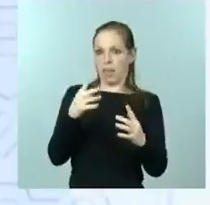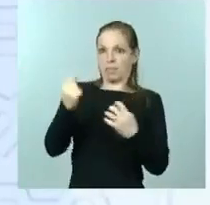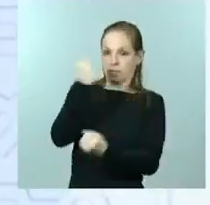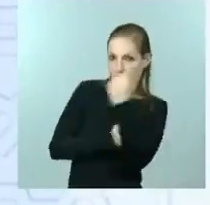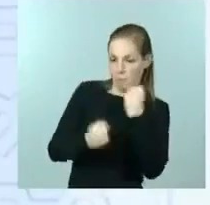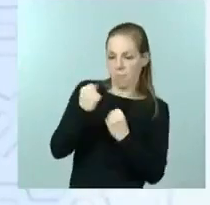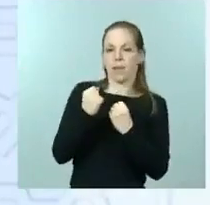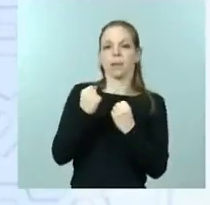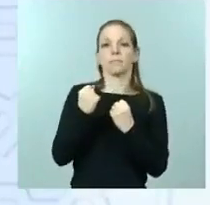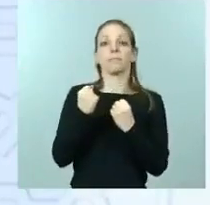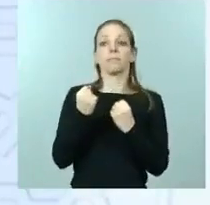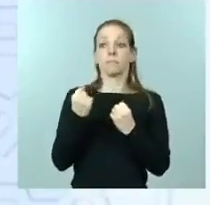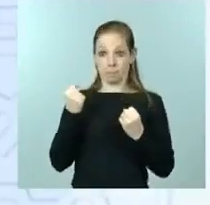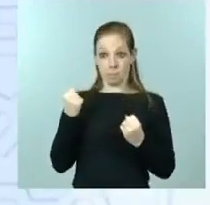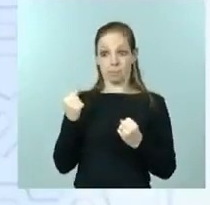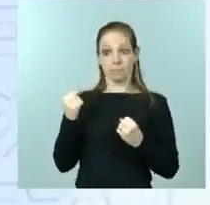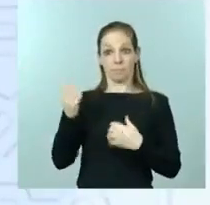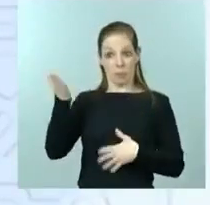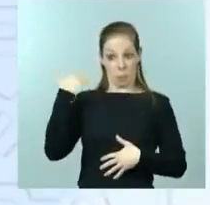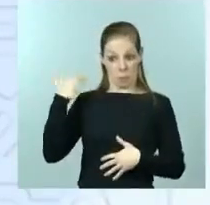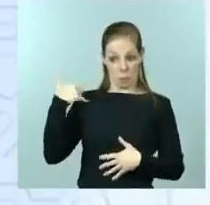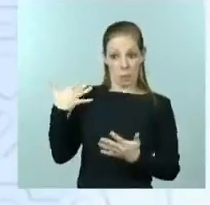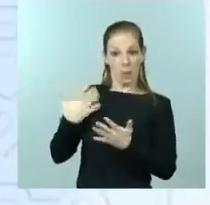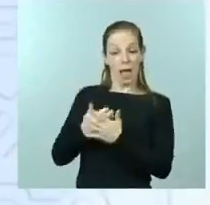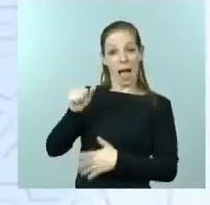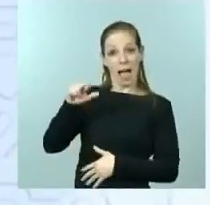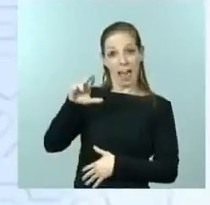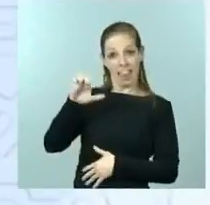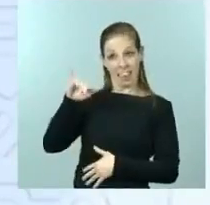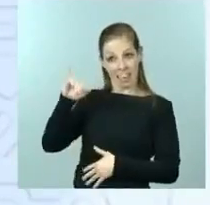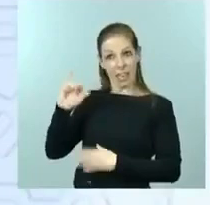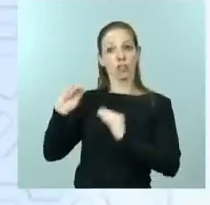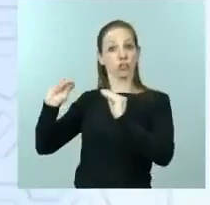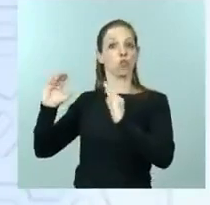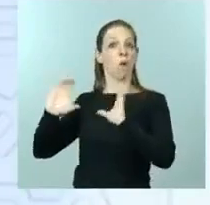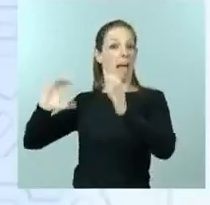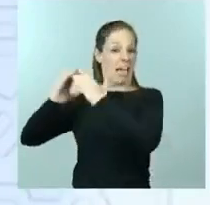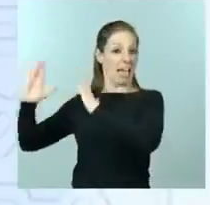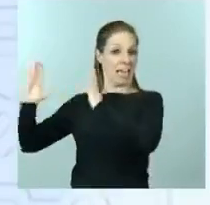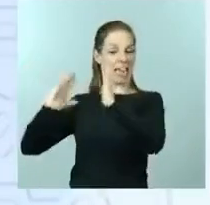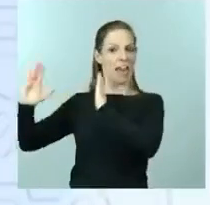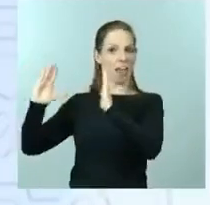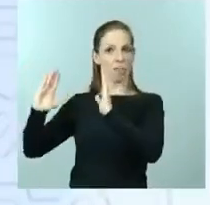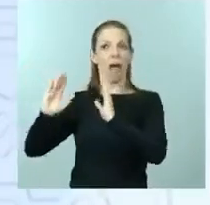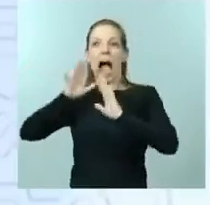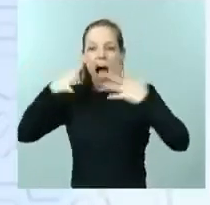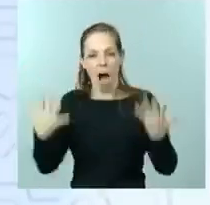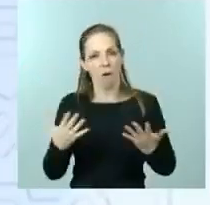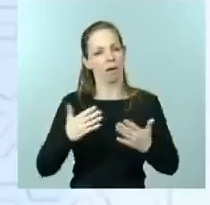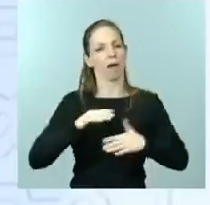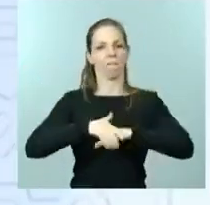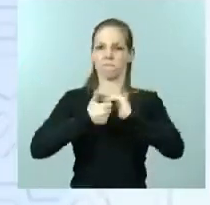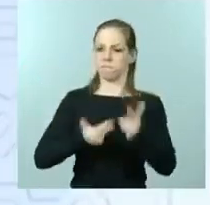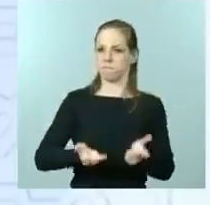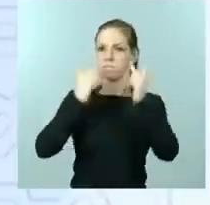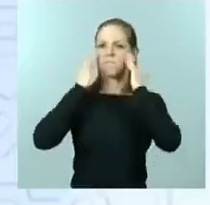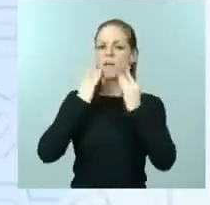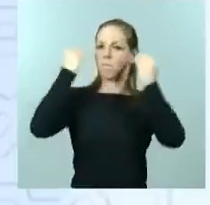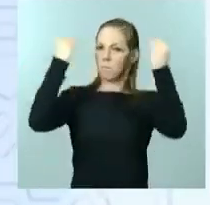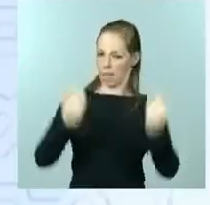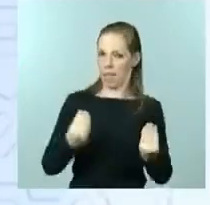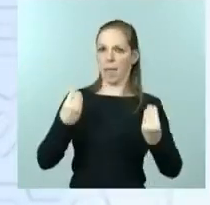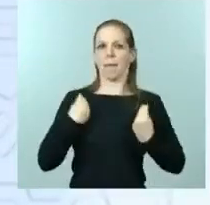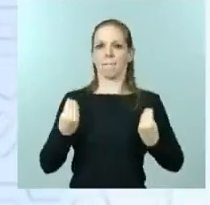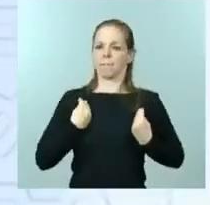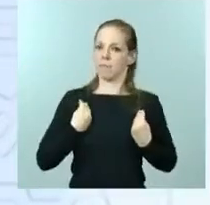Araceli, la generación que ella representa, vive en una nación plenamente democrática, que crece, que prospera, que cuenta con